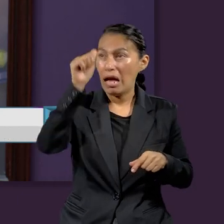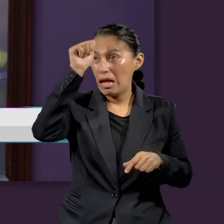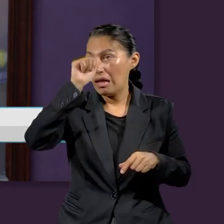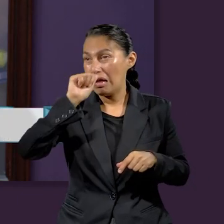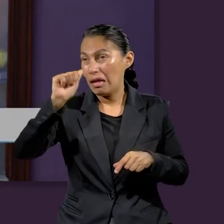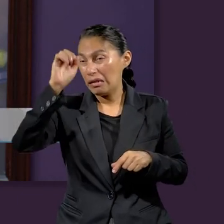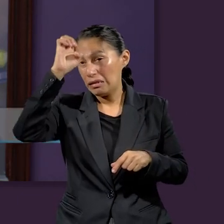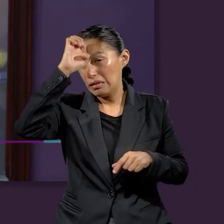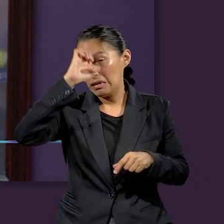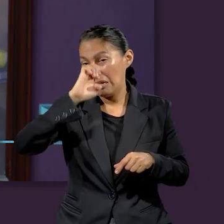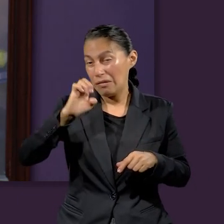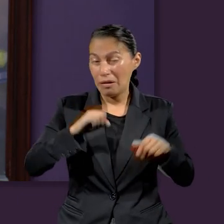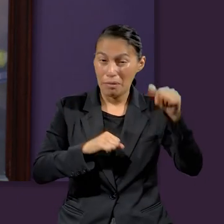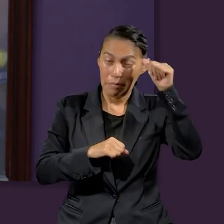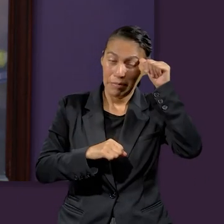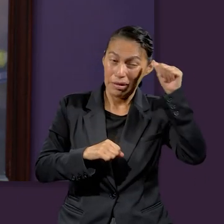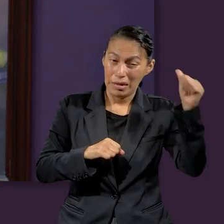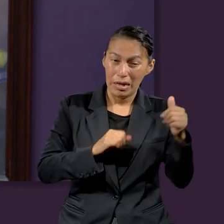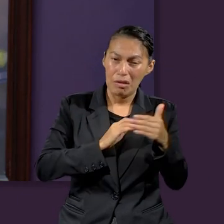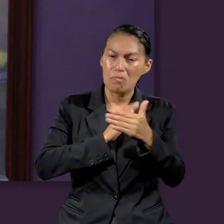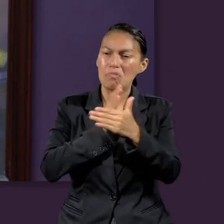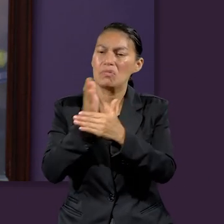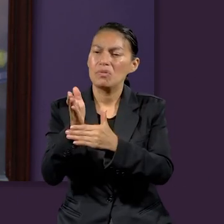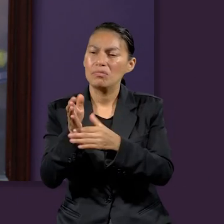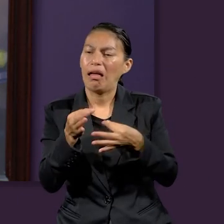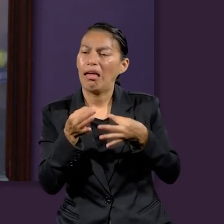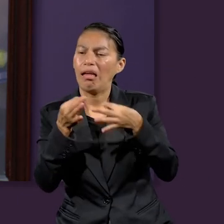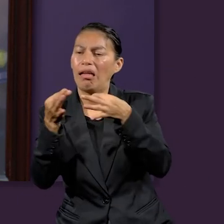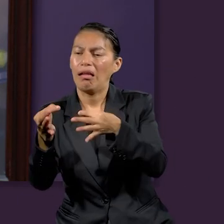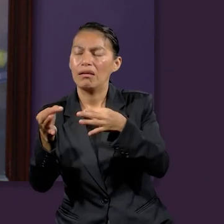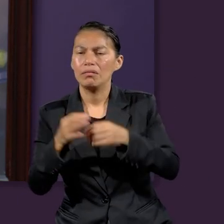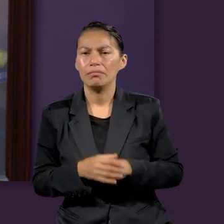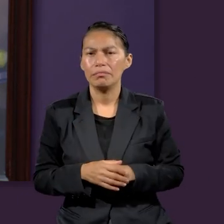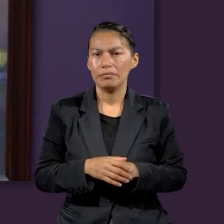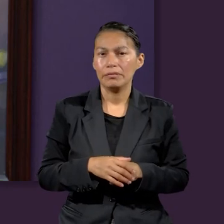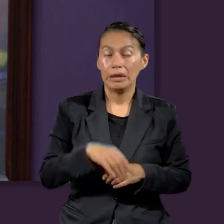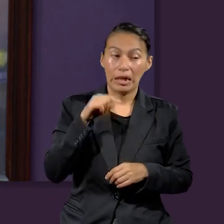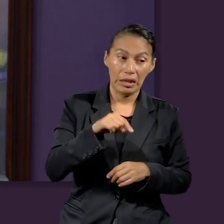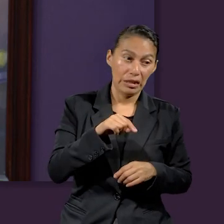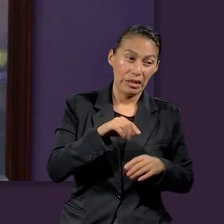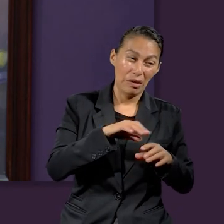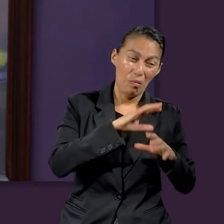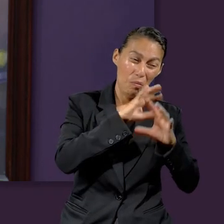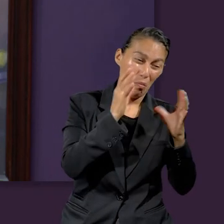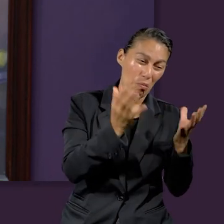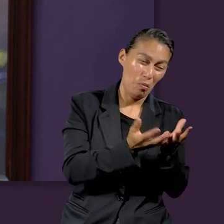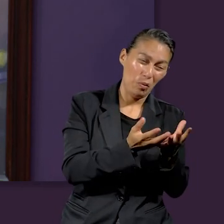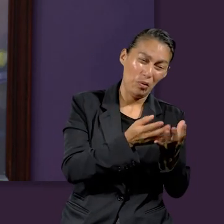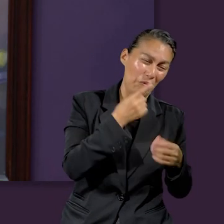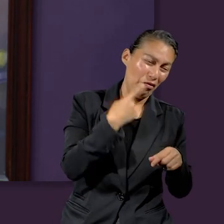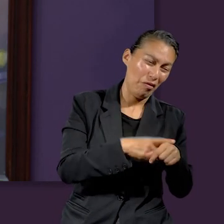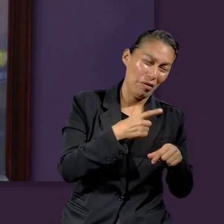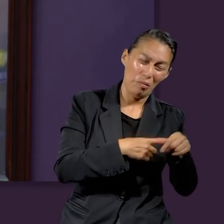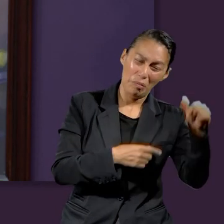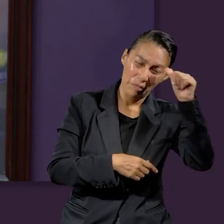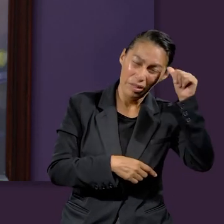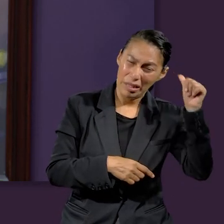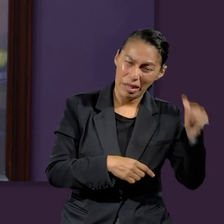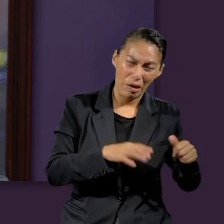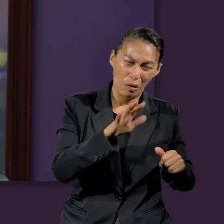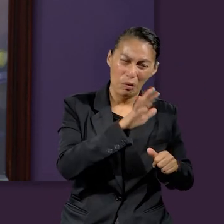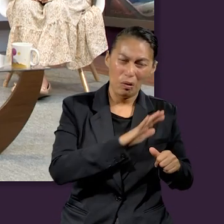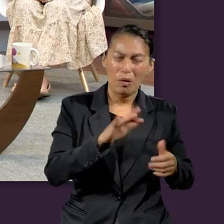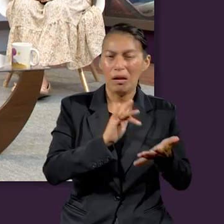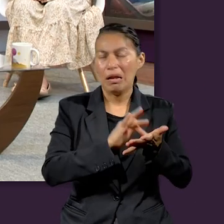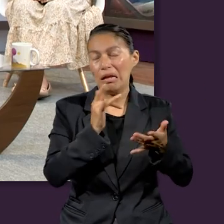y Eva al introducir el pecado al mundo, de otro modo, pues no existiría este mundo tan enfermo de pecado que conocemos ahorita.